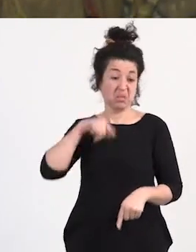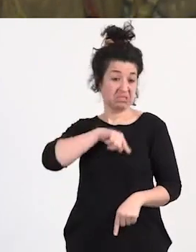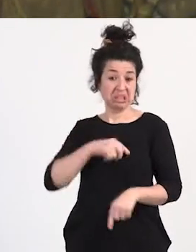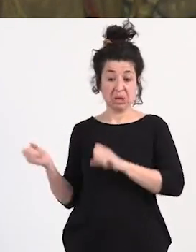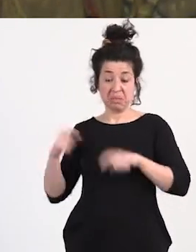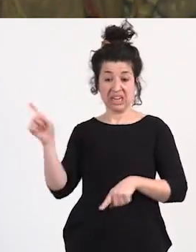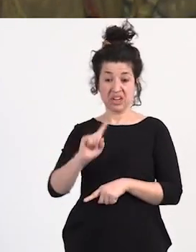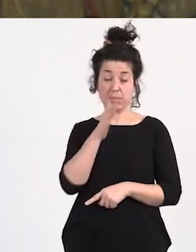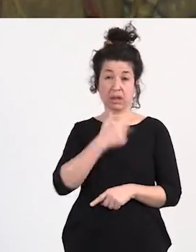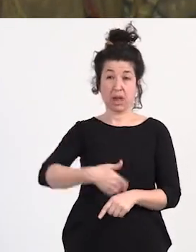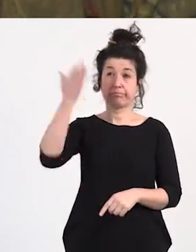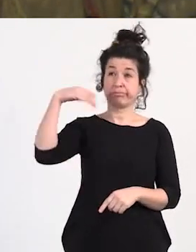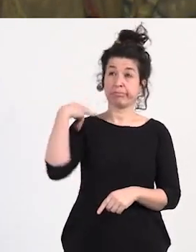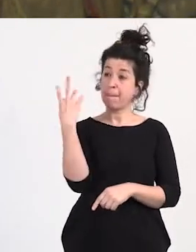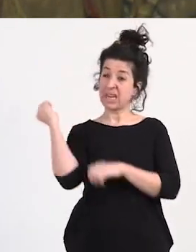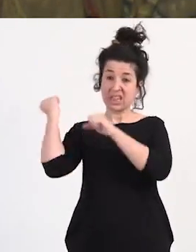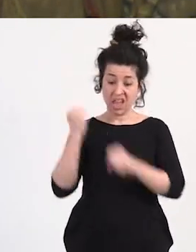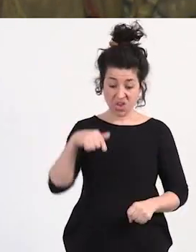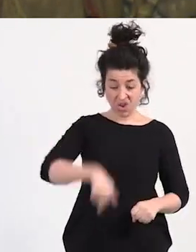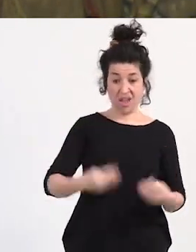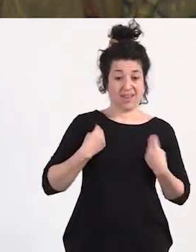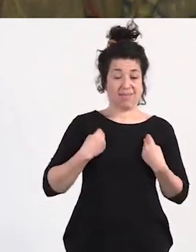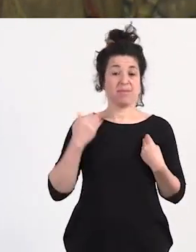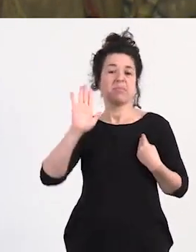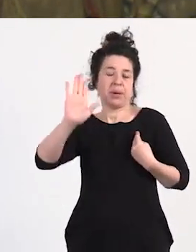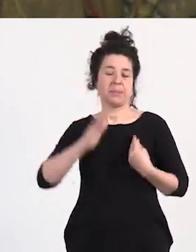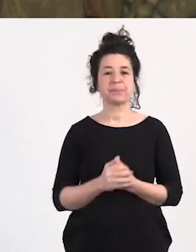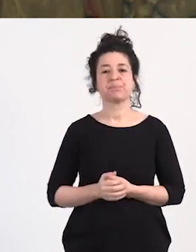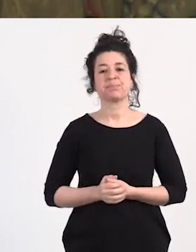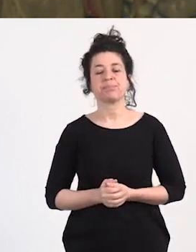me siento inmigrante porque hace 20 años que vivo aquí y ya pero bueno y